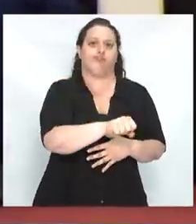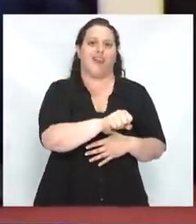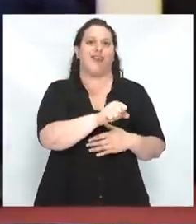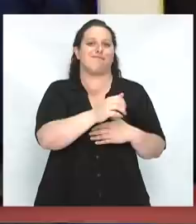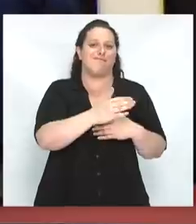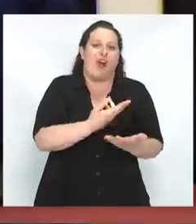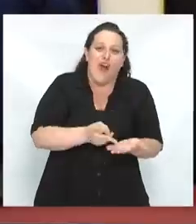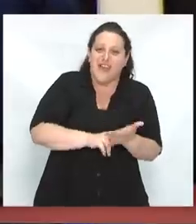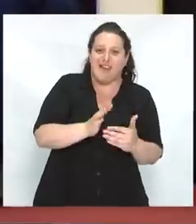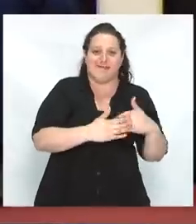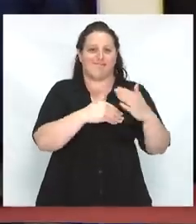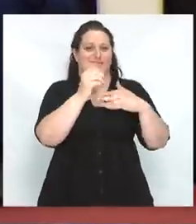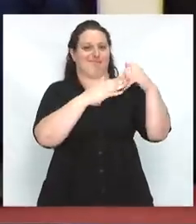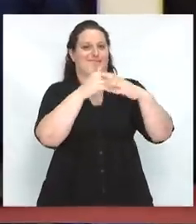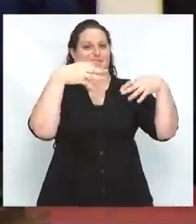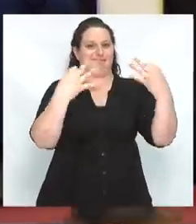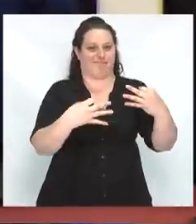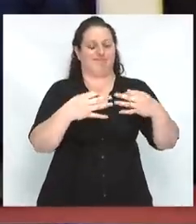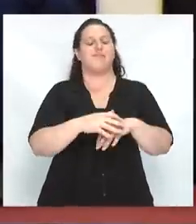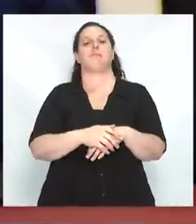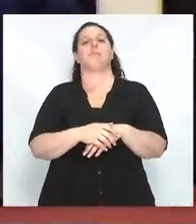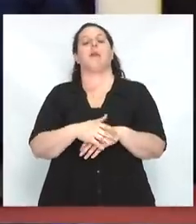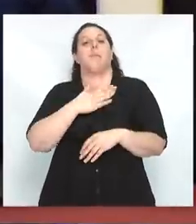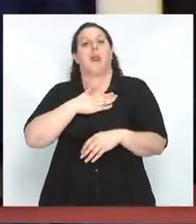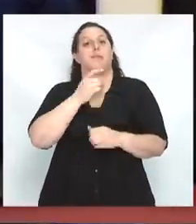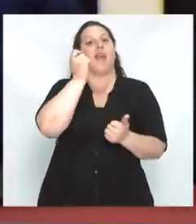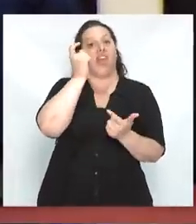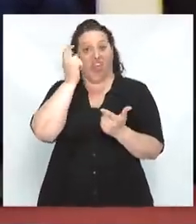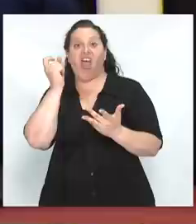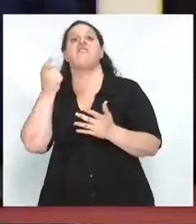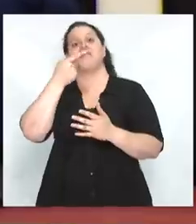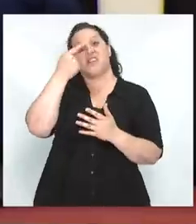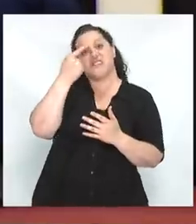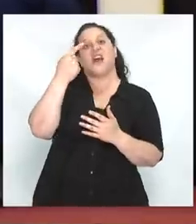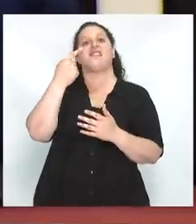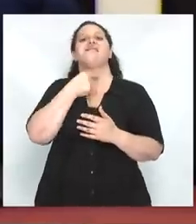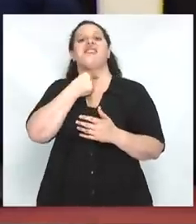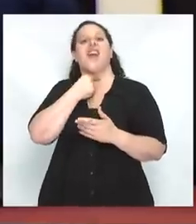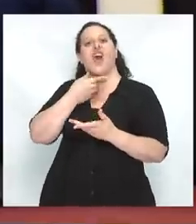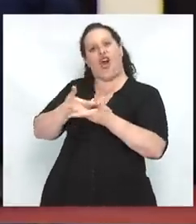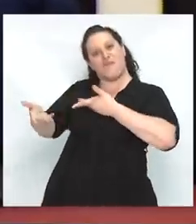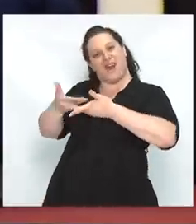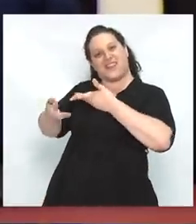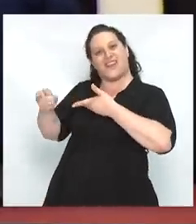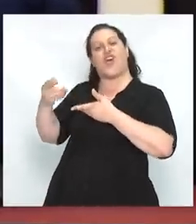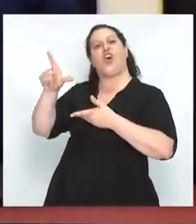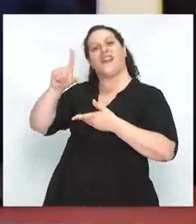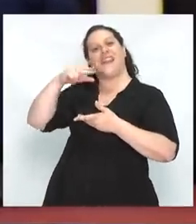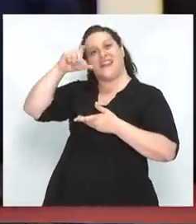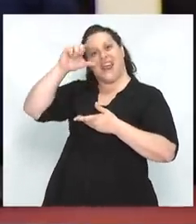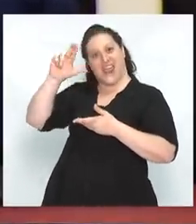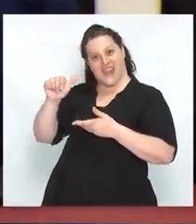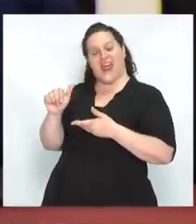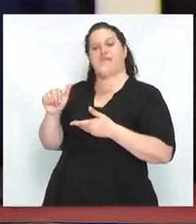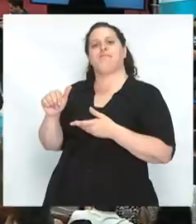quiero compartir un par de ideas que quiero discutir también con Álvaro García Linera y que creo que no siempre clarificamos.